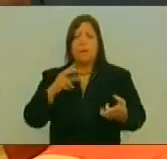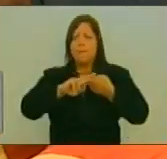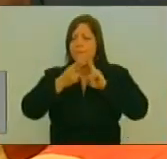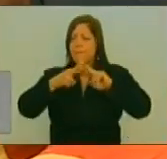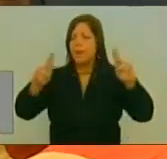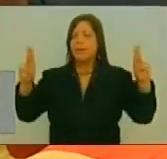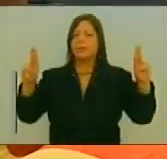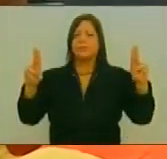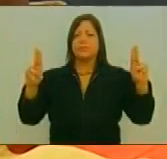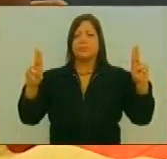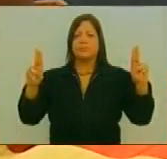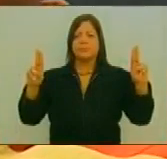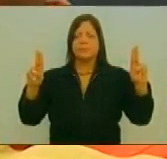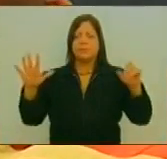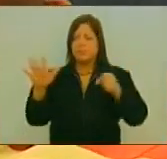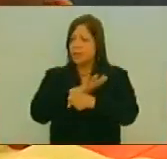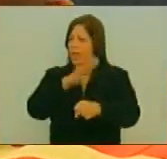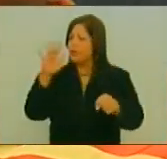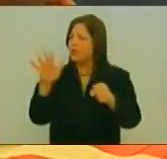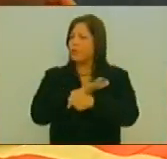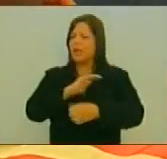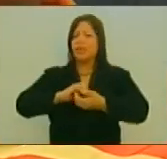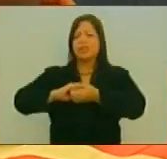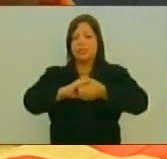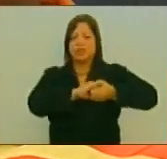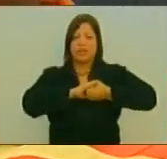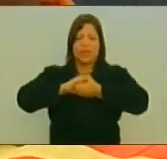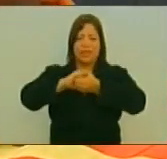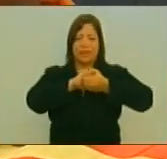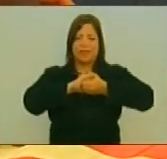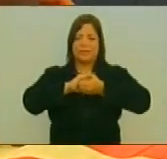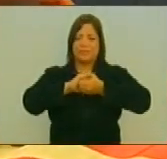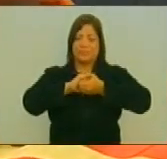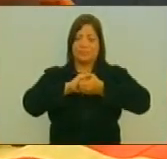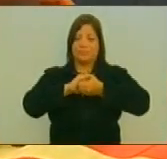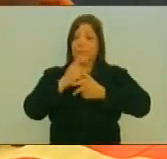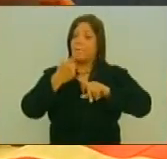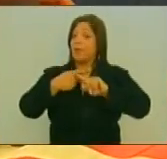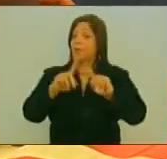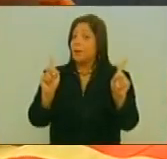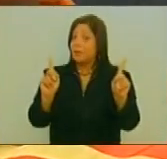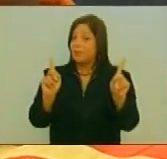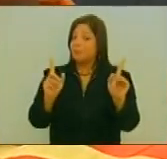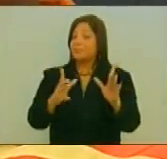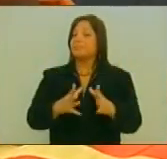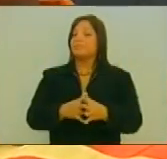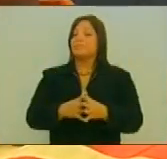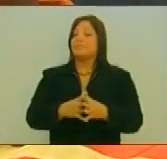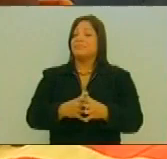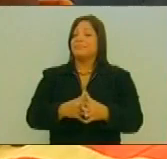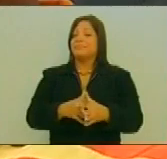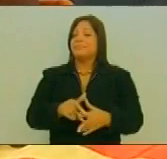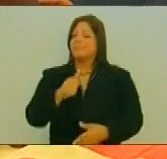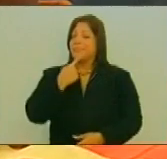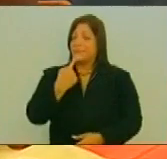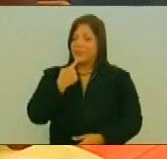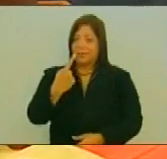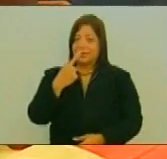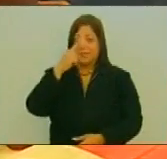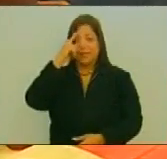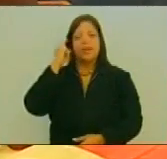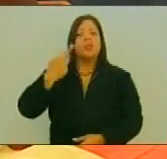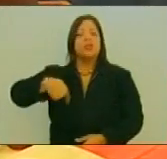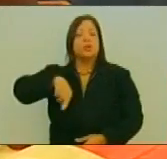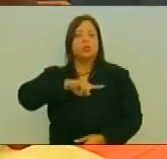paz En ese país lleno De solidaridad Pero también Hay que decir también Que